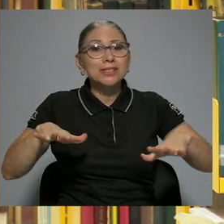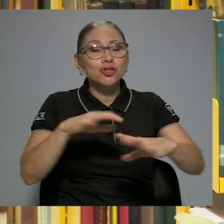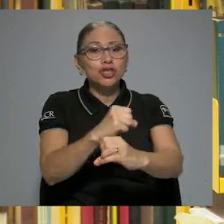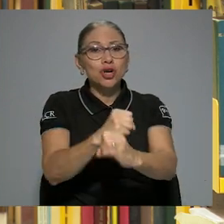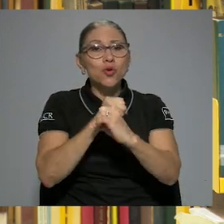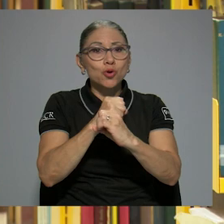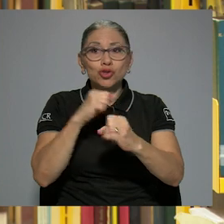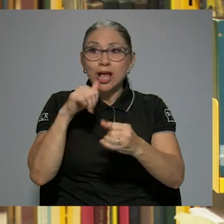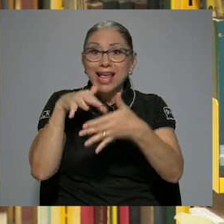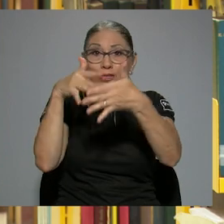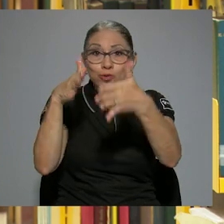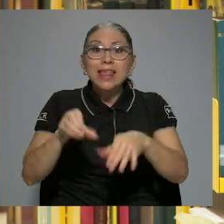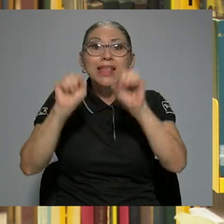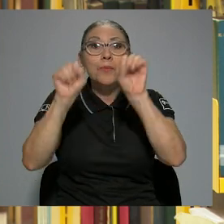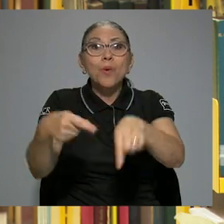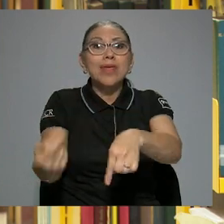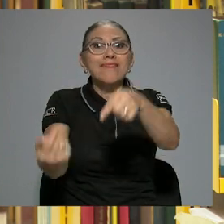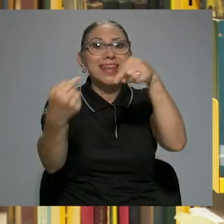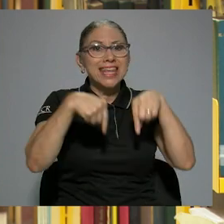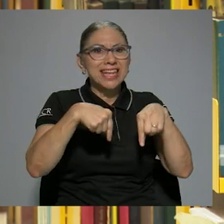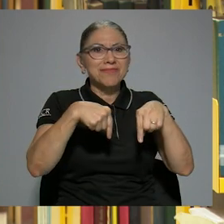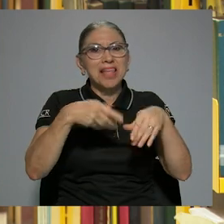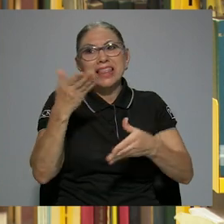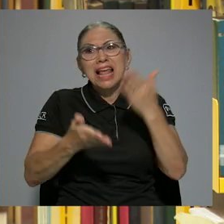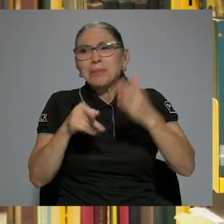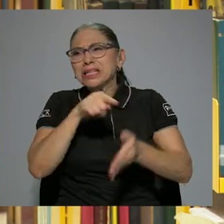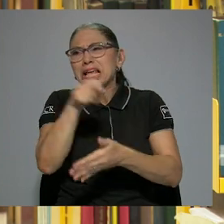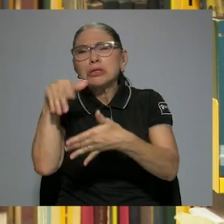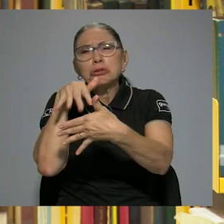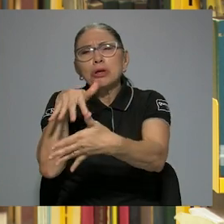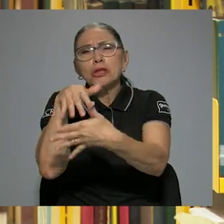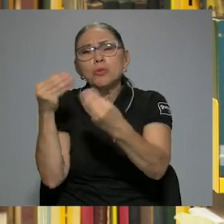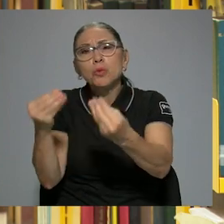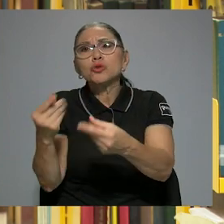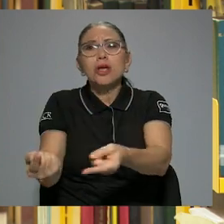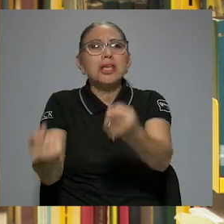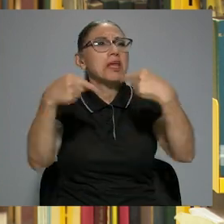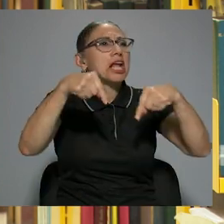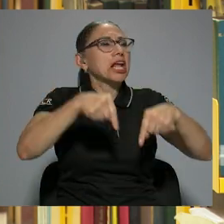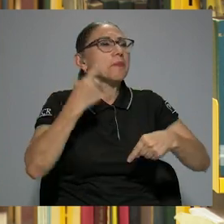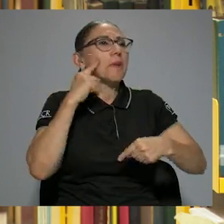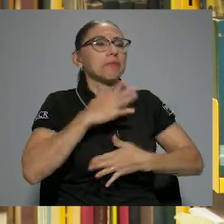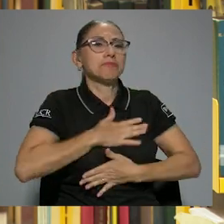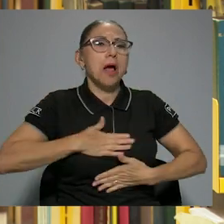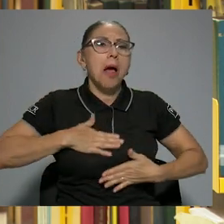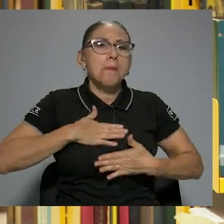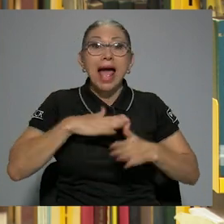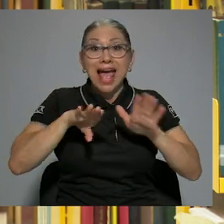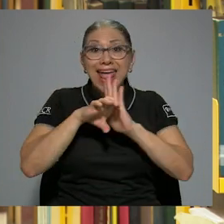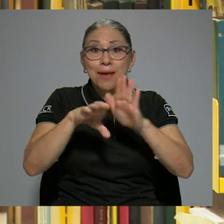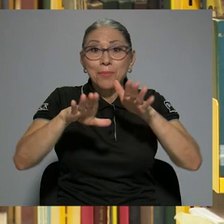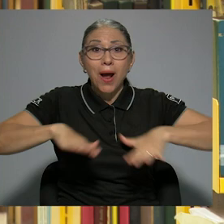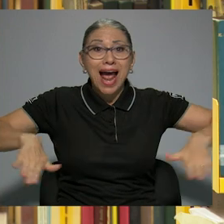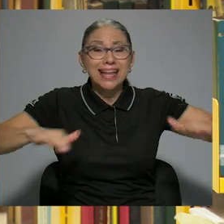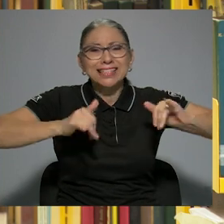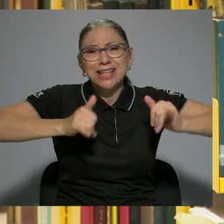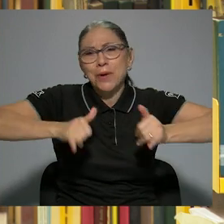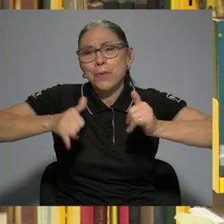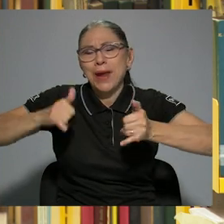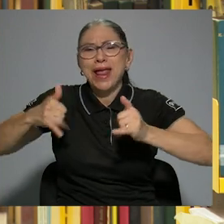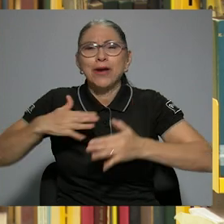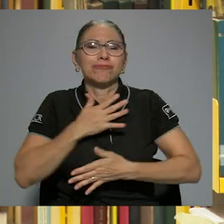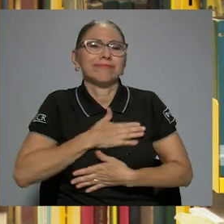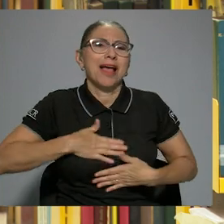seguros, donde el estudiante puede venir a refugiarse de su entorno académico. Entonces, ahorita hay áreas de juego, que tienen